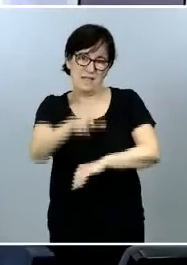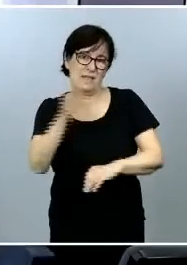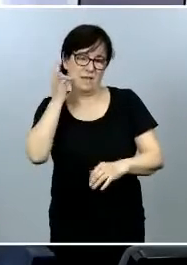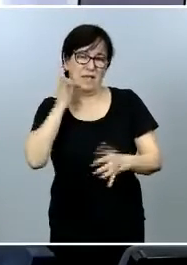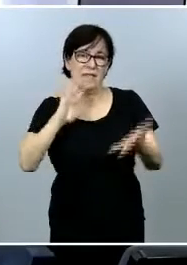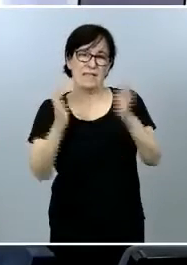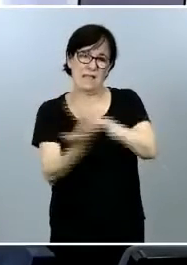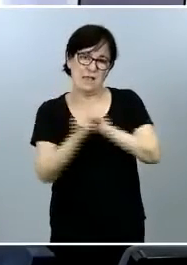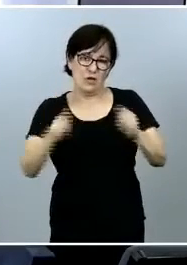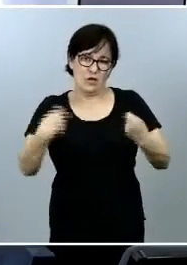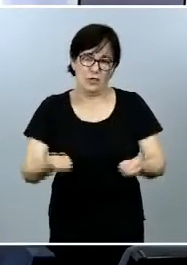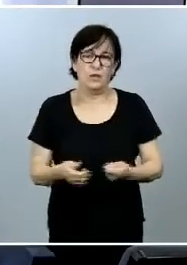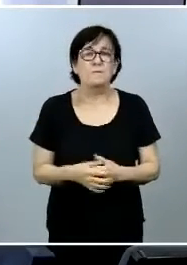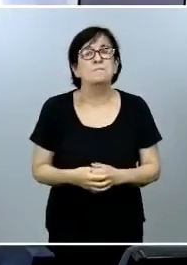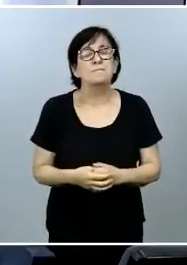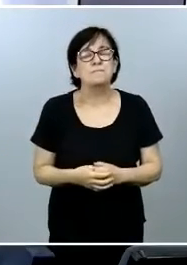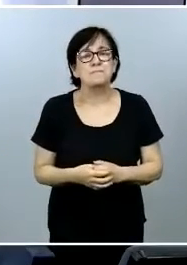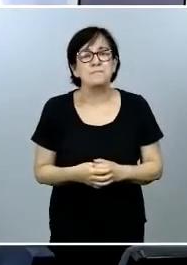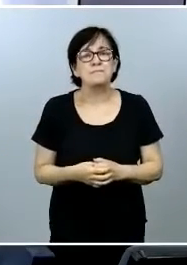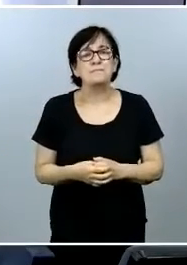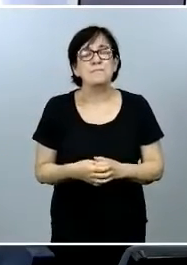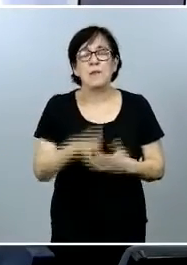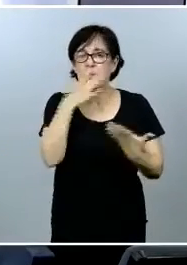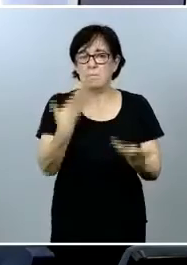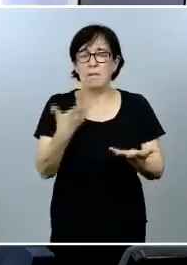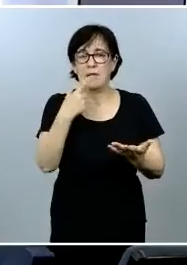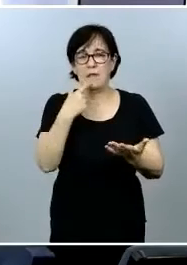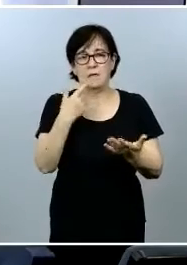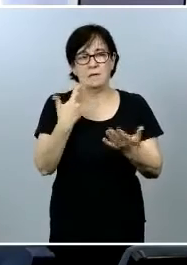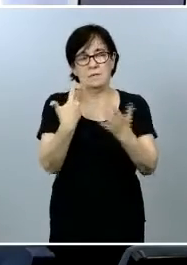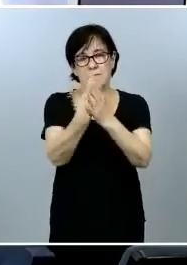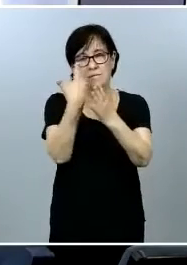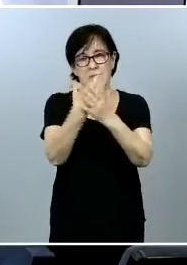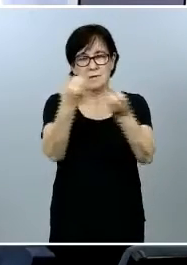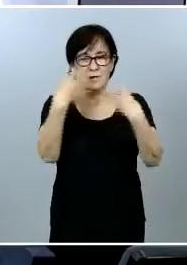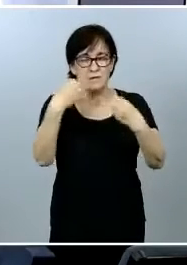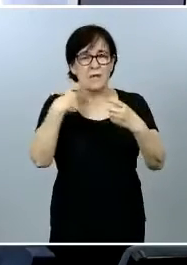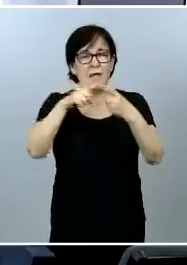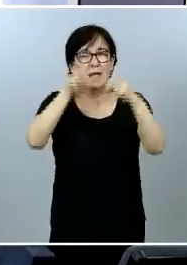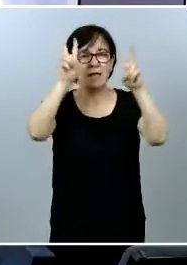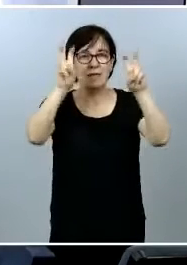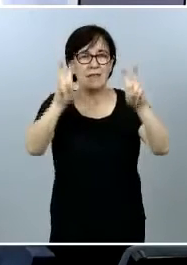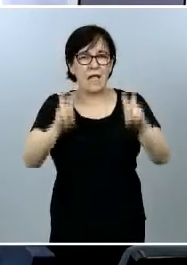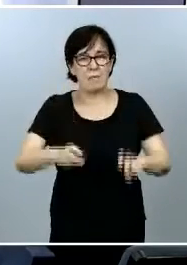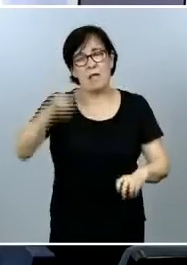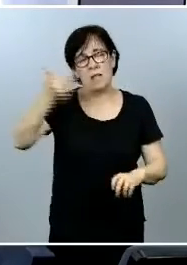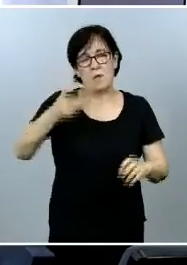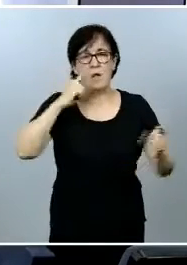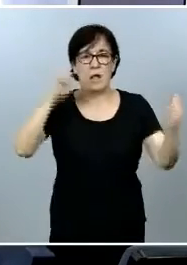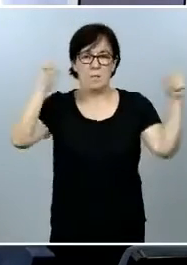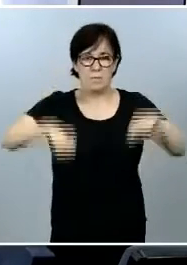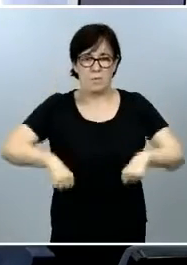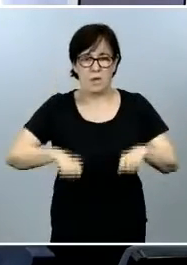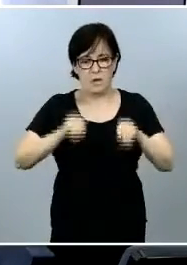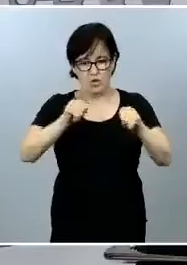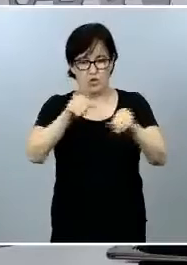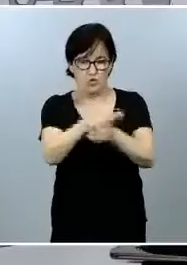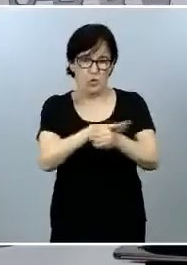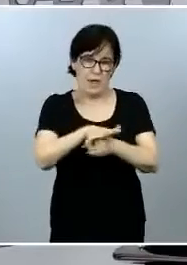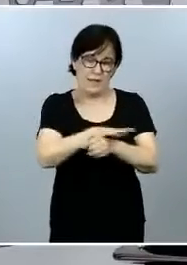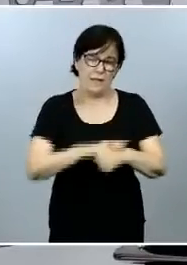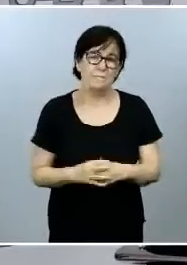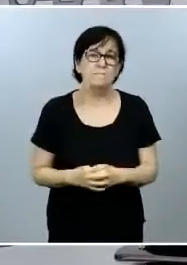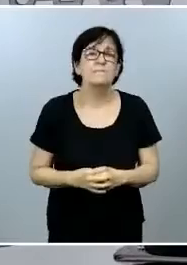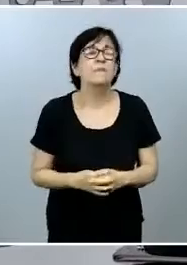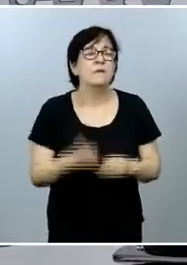Ecológica y Reto Demográfico para que nos informe sobre las cuestiones importantes que se han aprobado en el marco de su área. Muchas